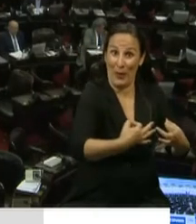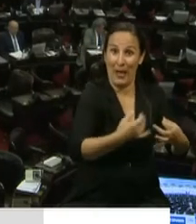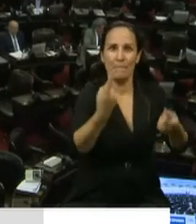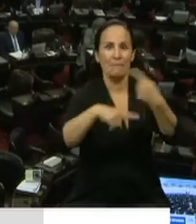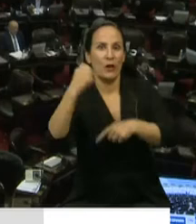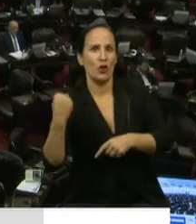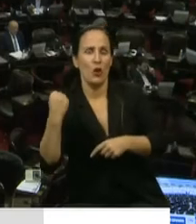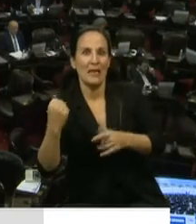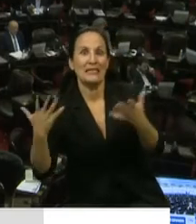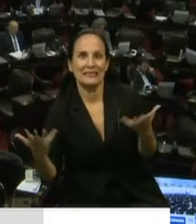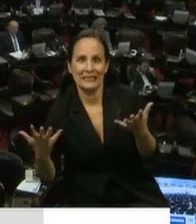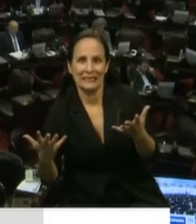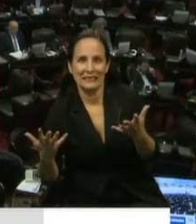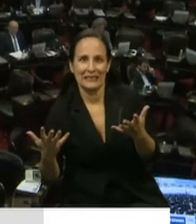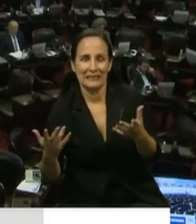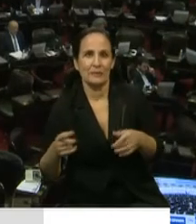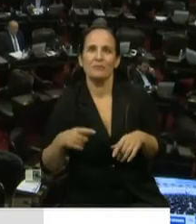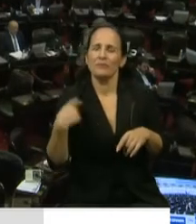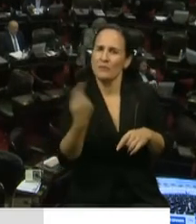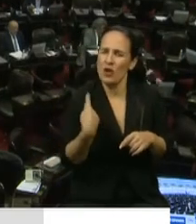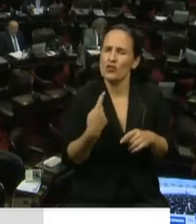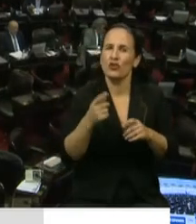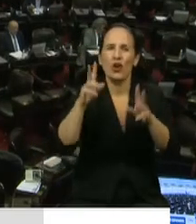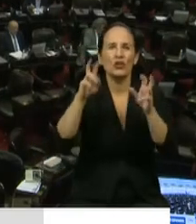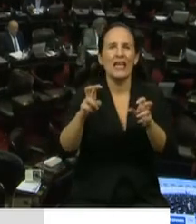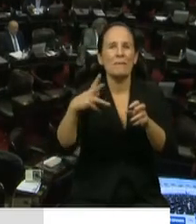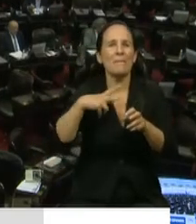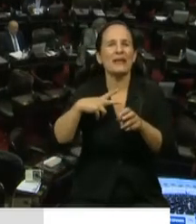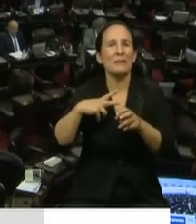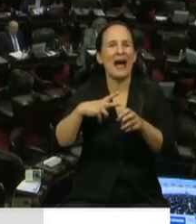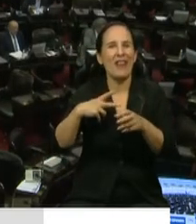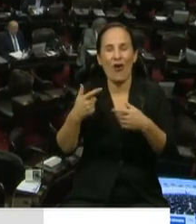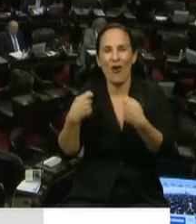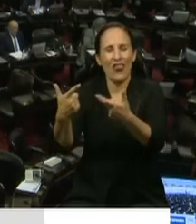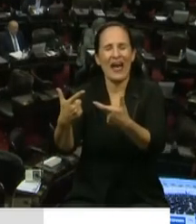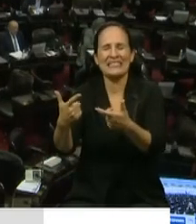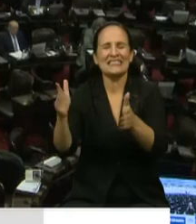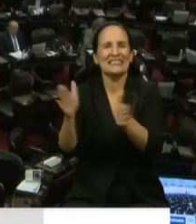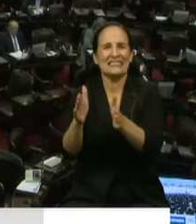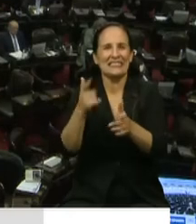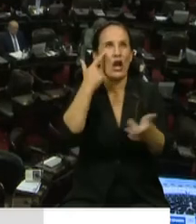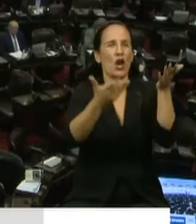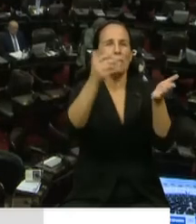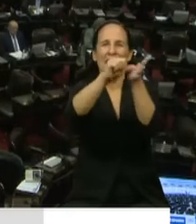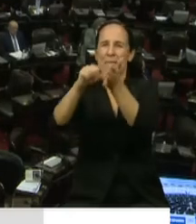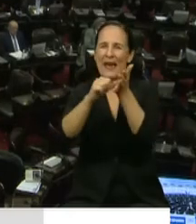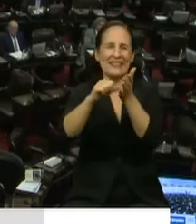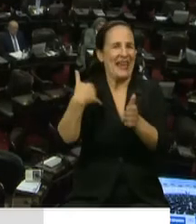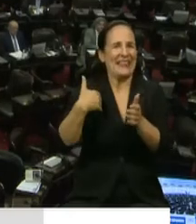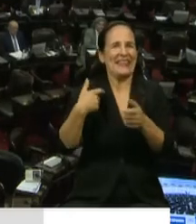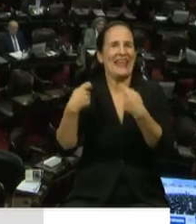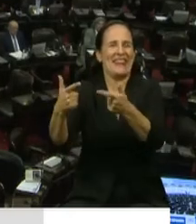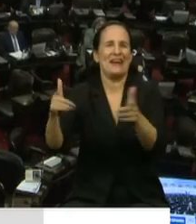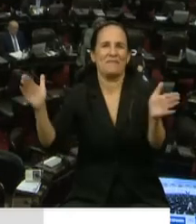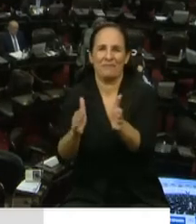Somos de los países que menos asistencia le dimos al sector privado en esta emergencia. Obviamente hay muchos problemas, hay muchas